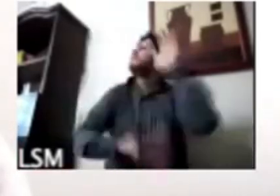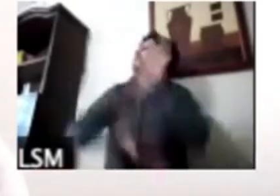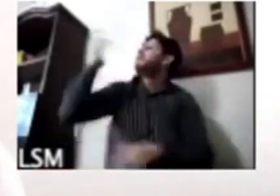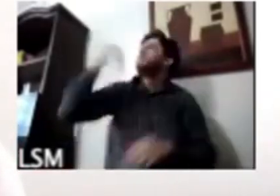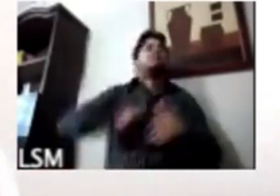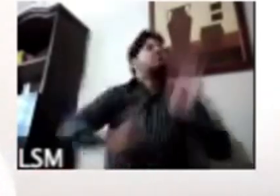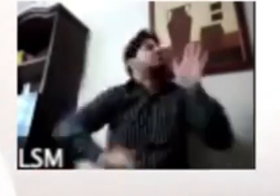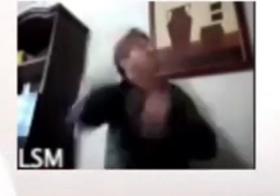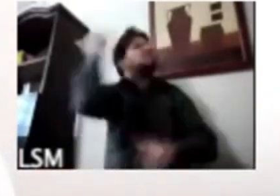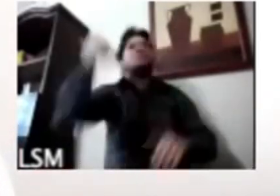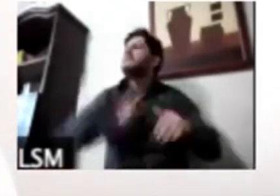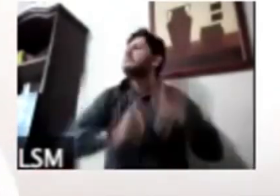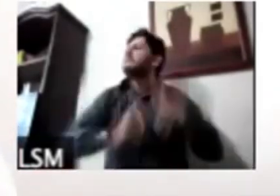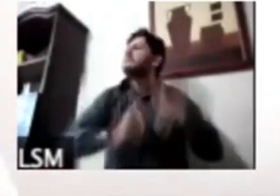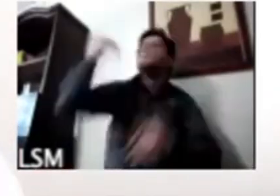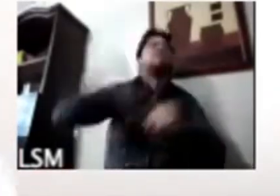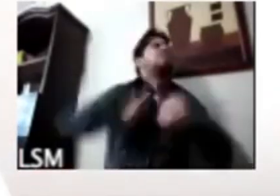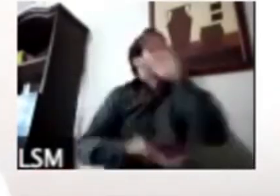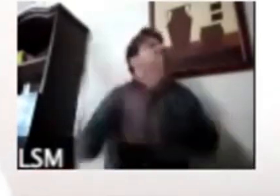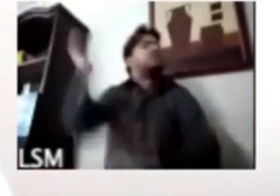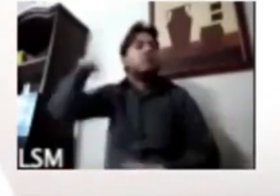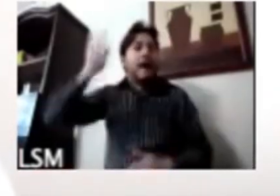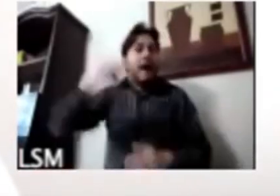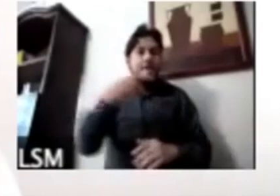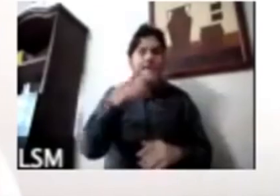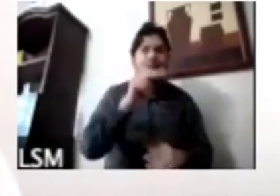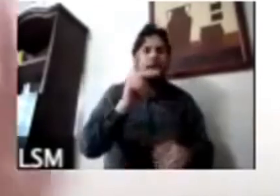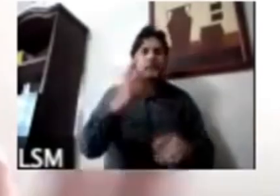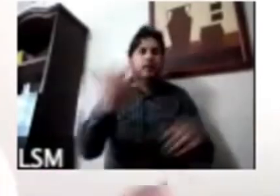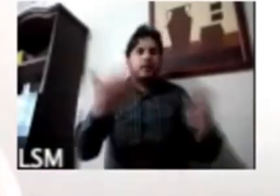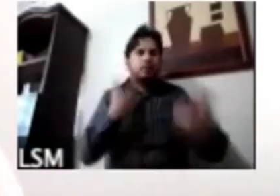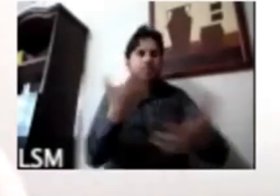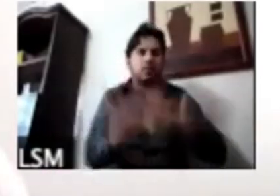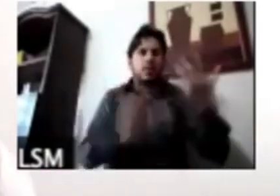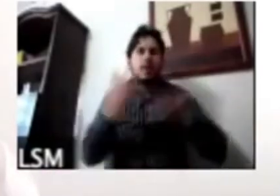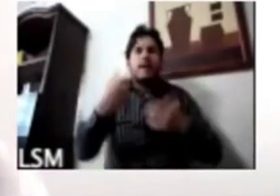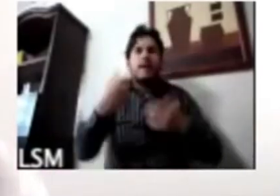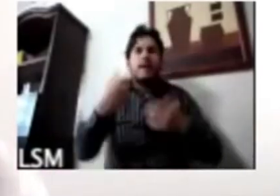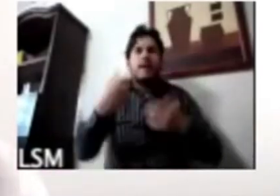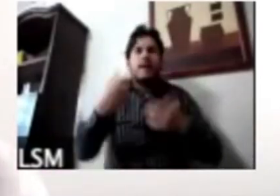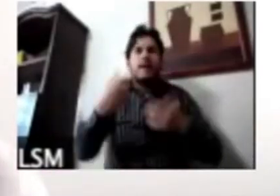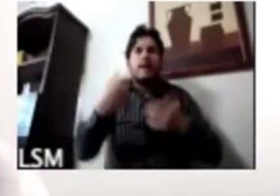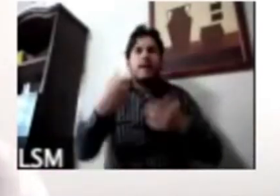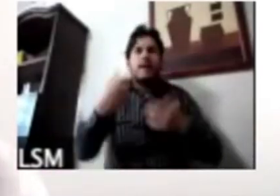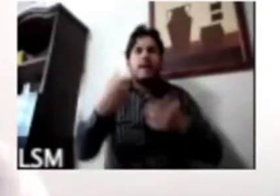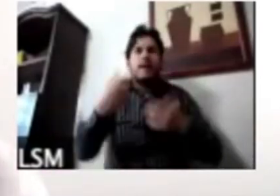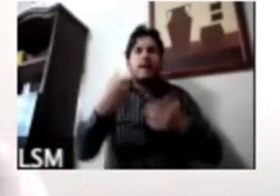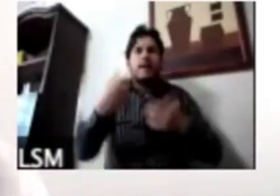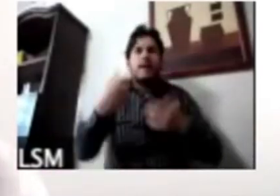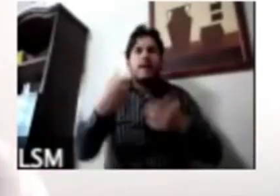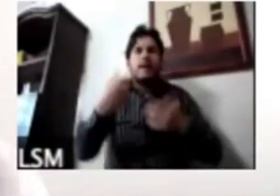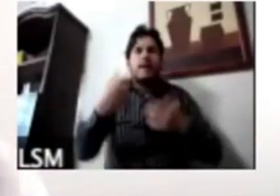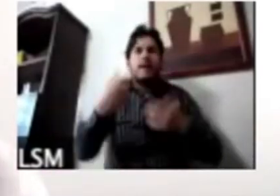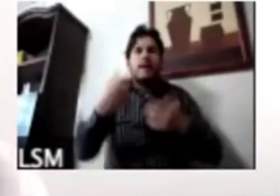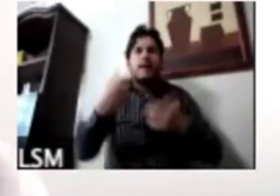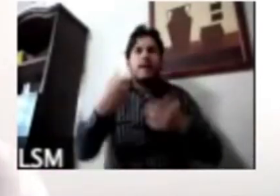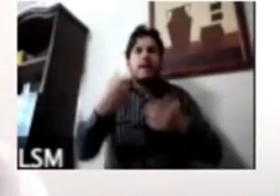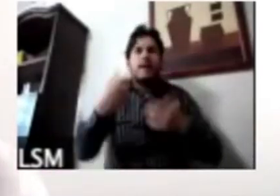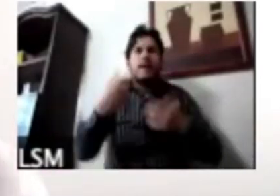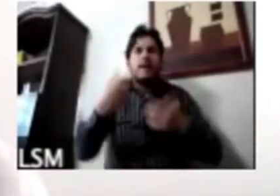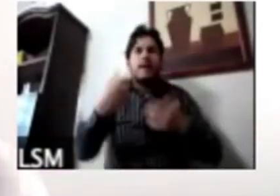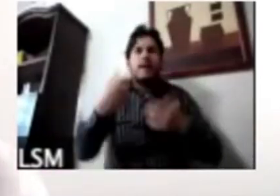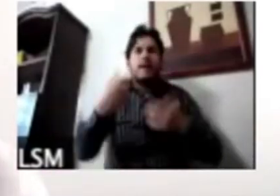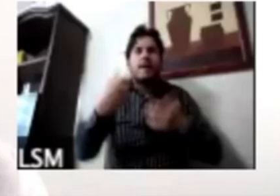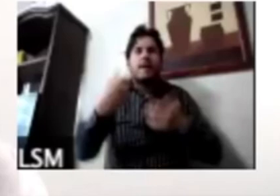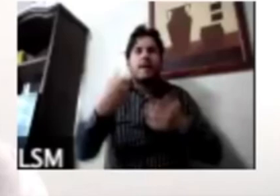tienes a los gobernadores haciendo cosas completamente distintas entonces en la medida en que la comunicación sea más homogénea más clara y la